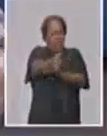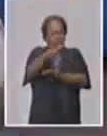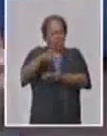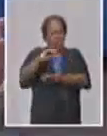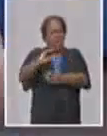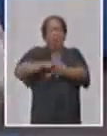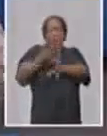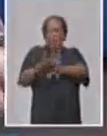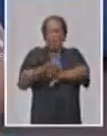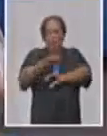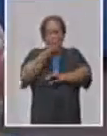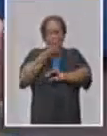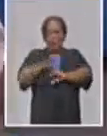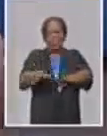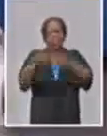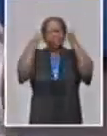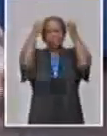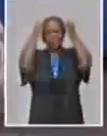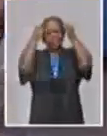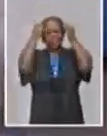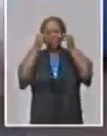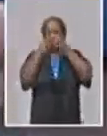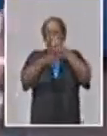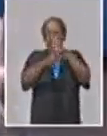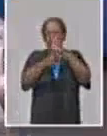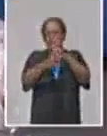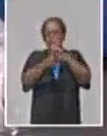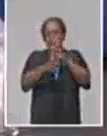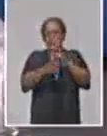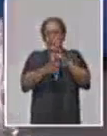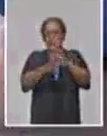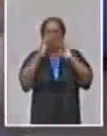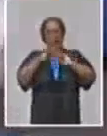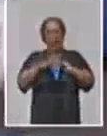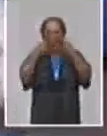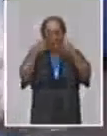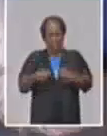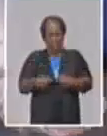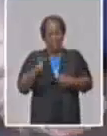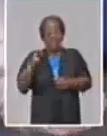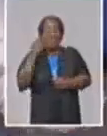Bueno, eso lo evaluamos y se resuelve. Claro, no es derecho del trabajador, si es interés de la entidad.